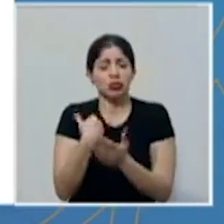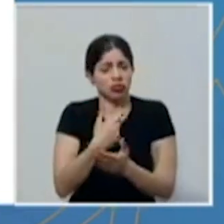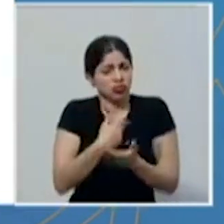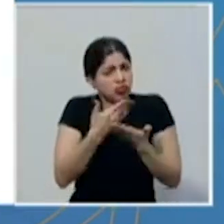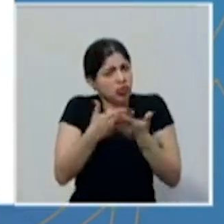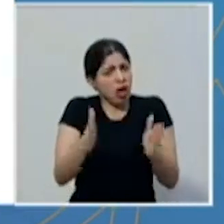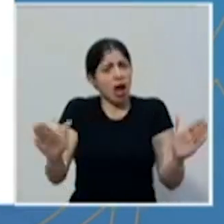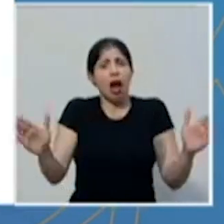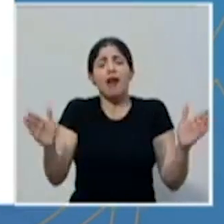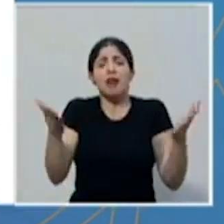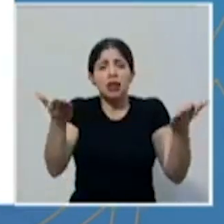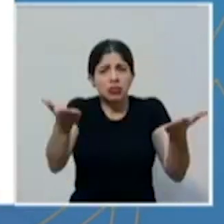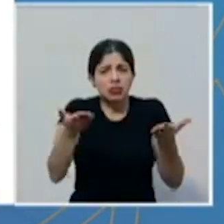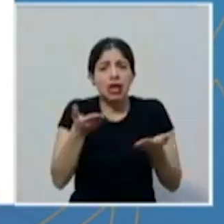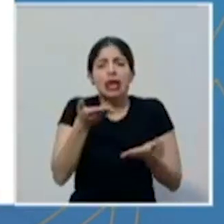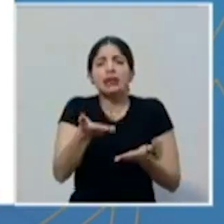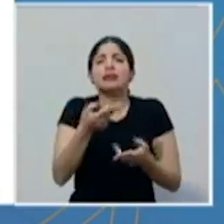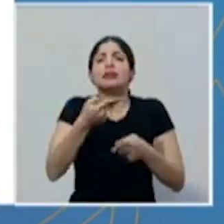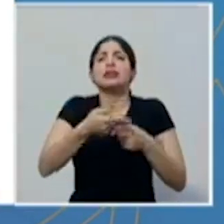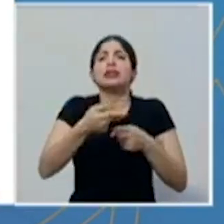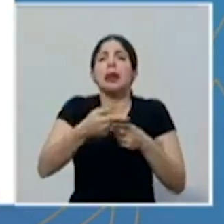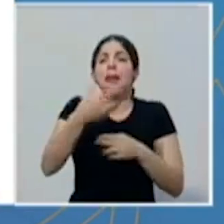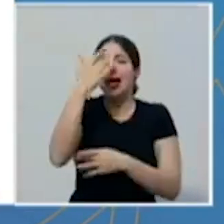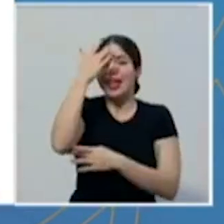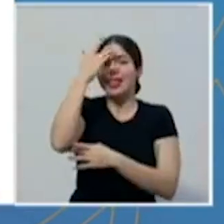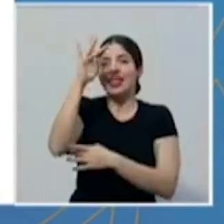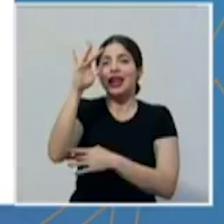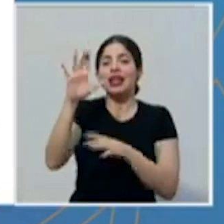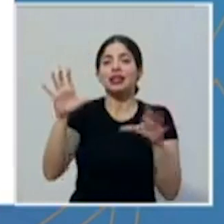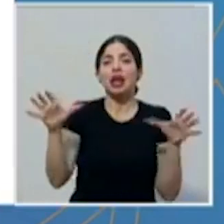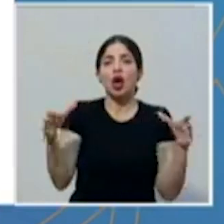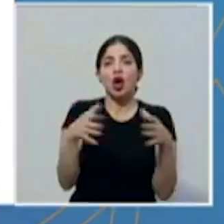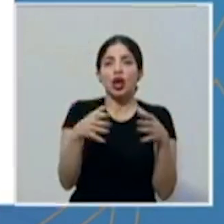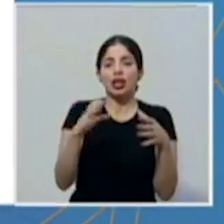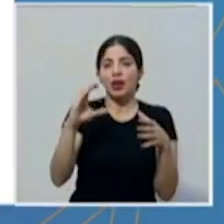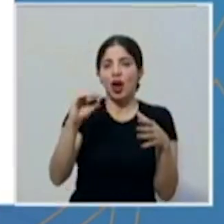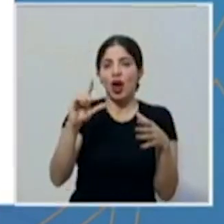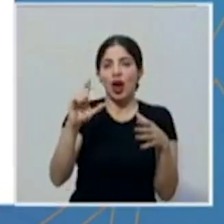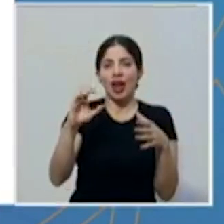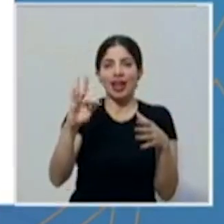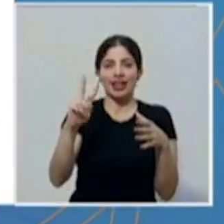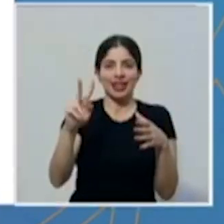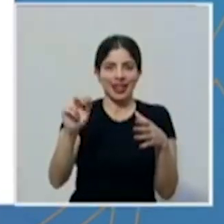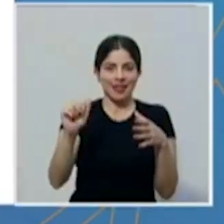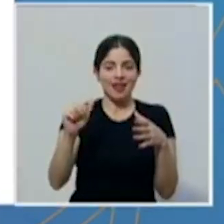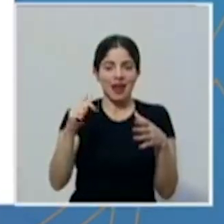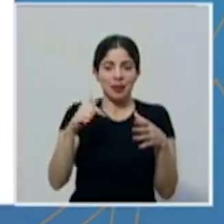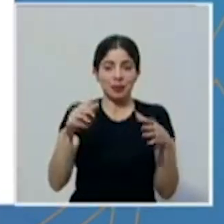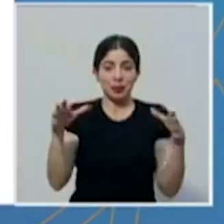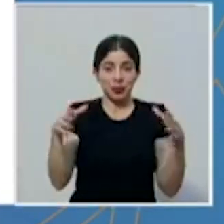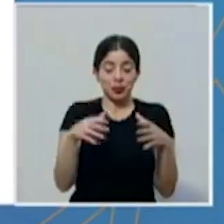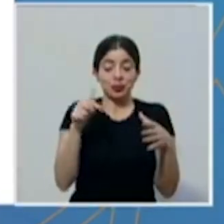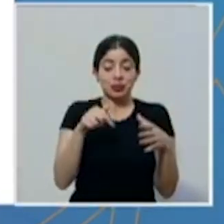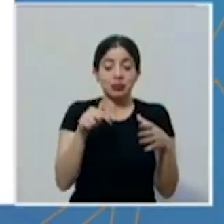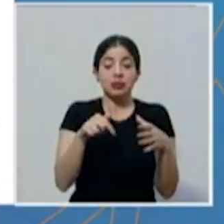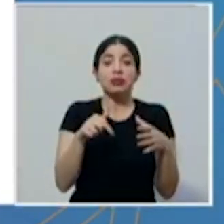estar abiertos a eso que se ha denominado la inteligencia colectiva. Con estas propuestas vamos a